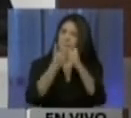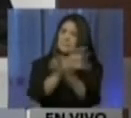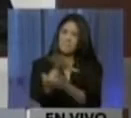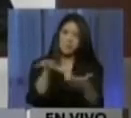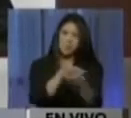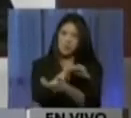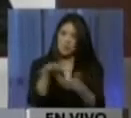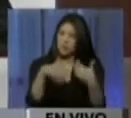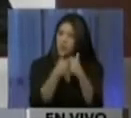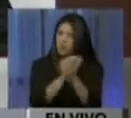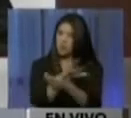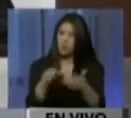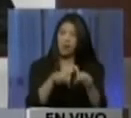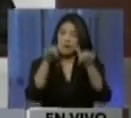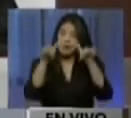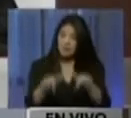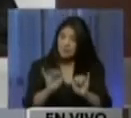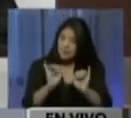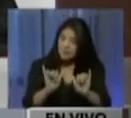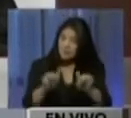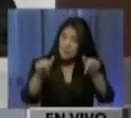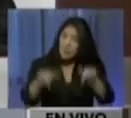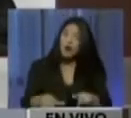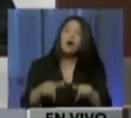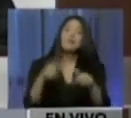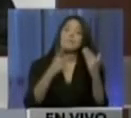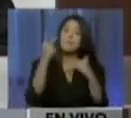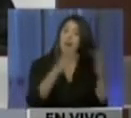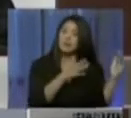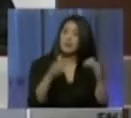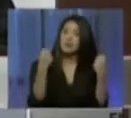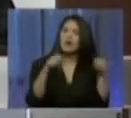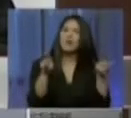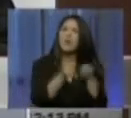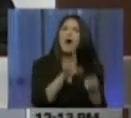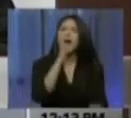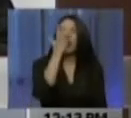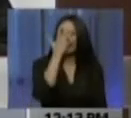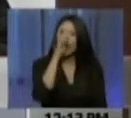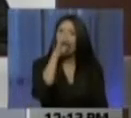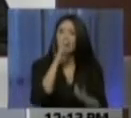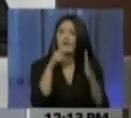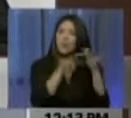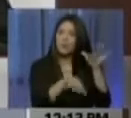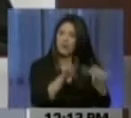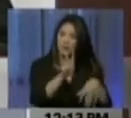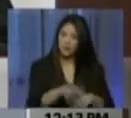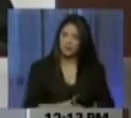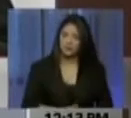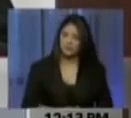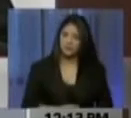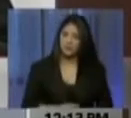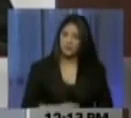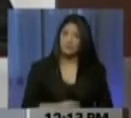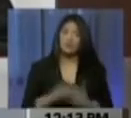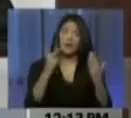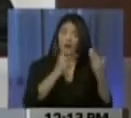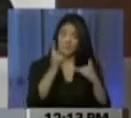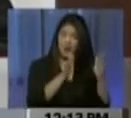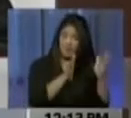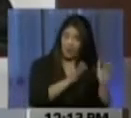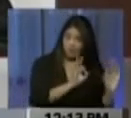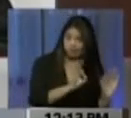que están en estos mismos actores. Planificaron y ejecutaron en febrero del año 2014. Esta agenda violenta se